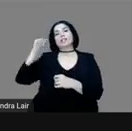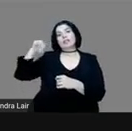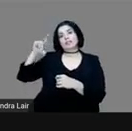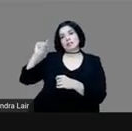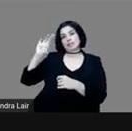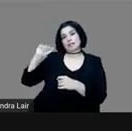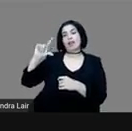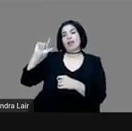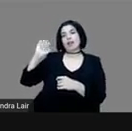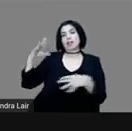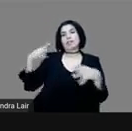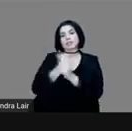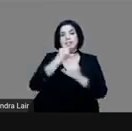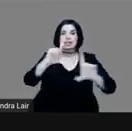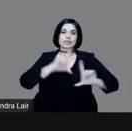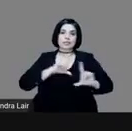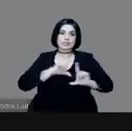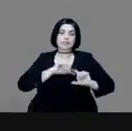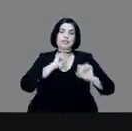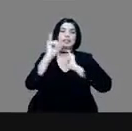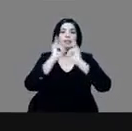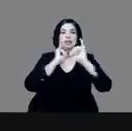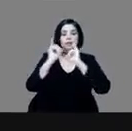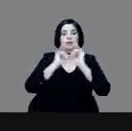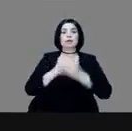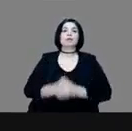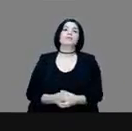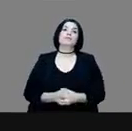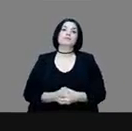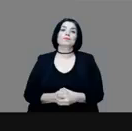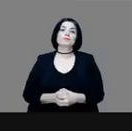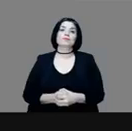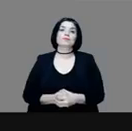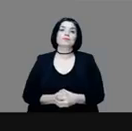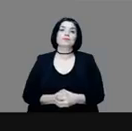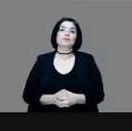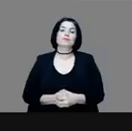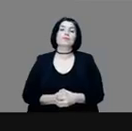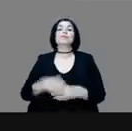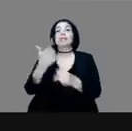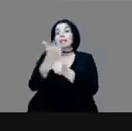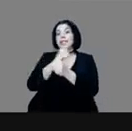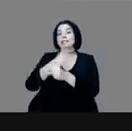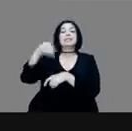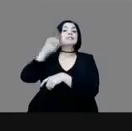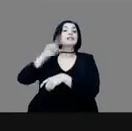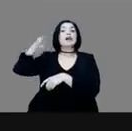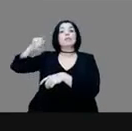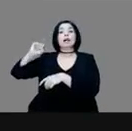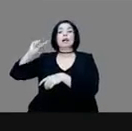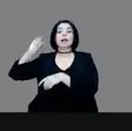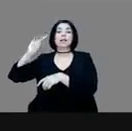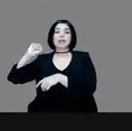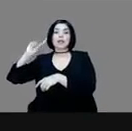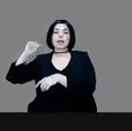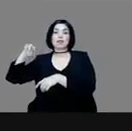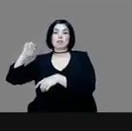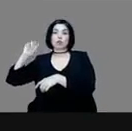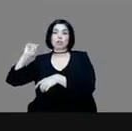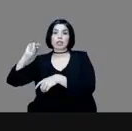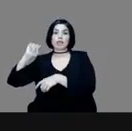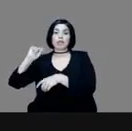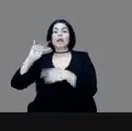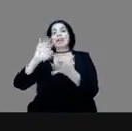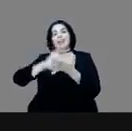Trejo nuestra intérprete de lengua de señas mexicana y de la licenciada María Antonieta Pérez Orozco muchas